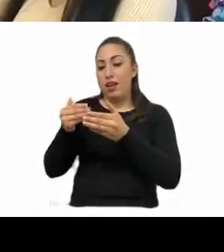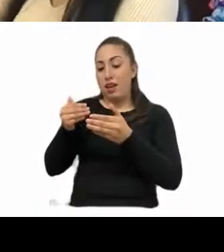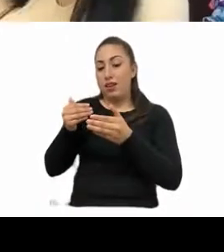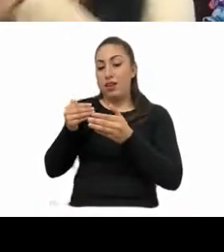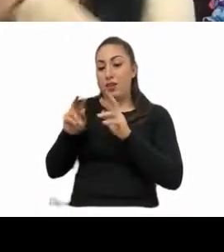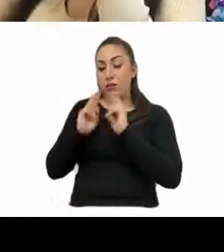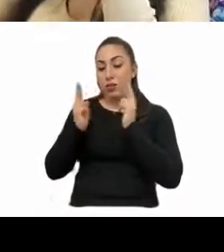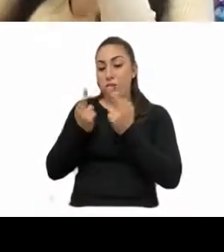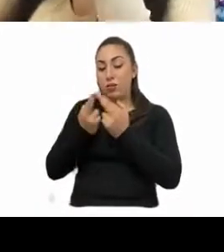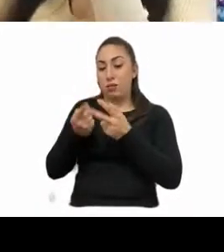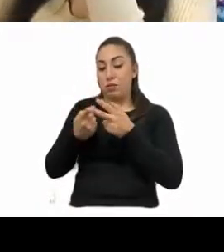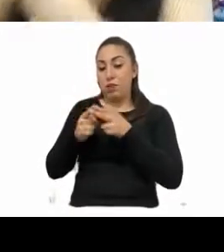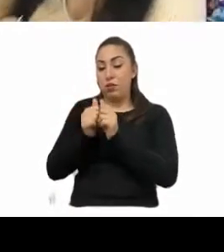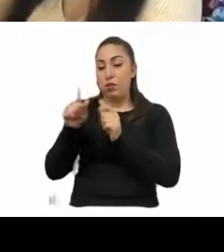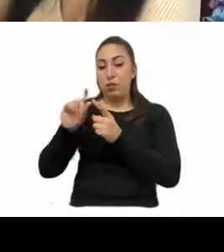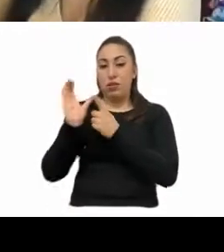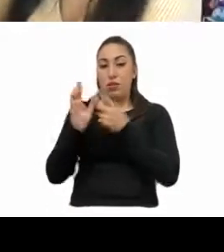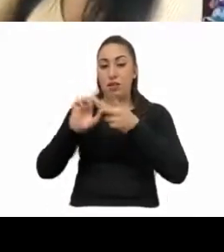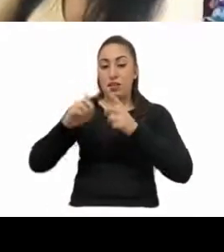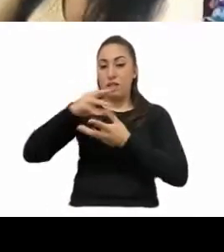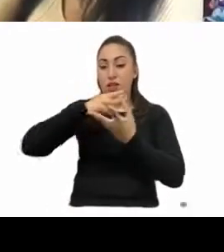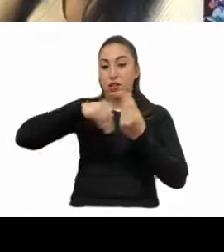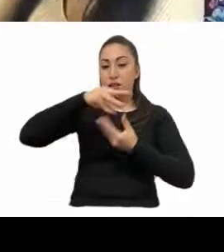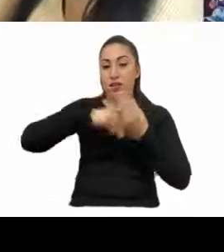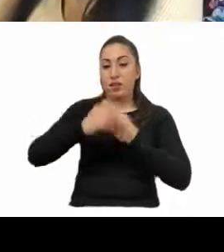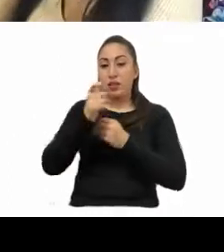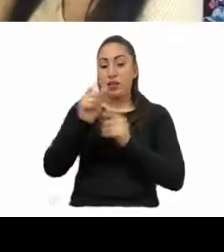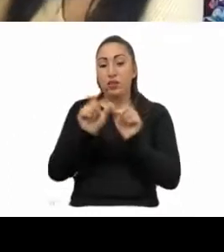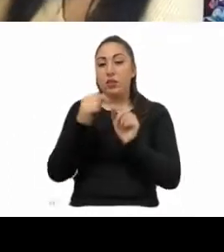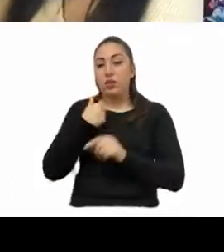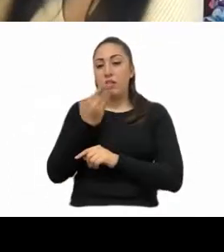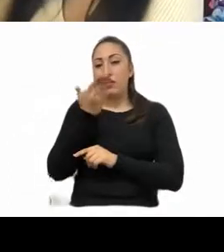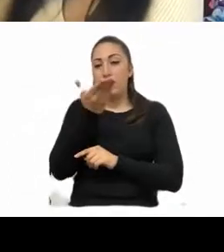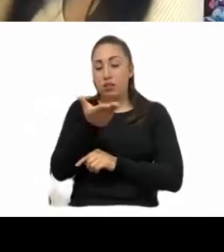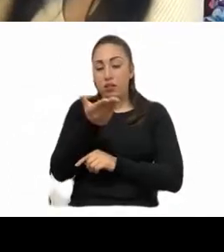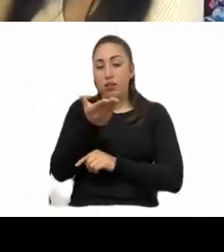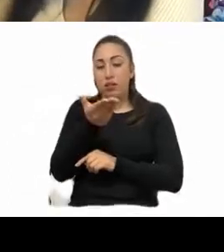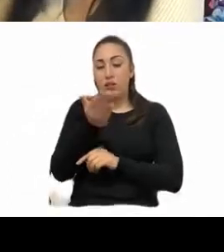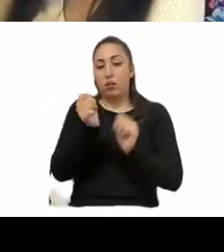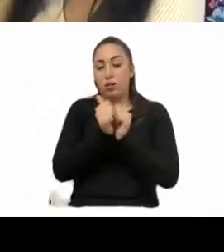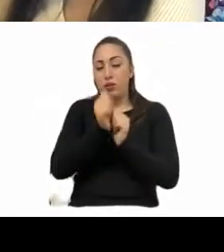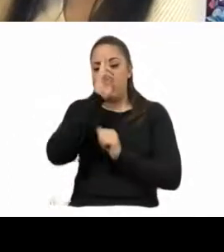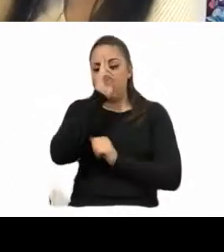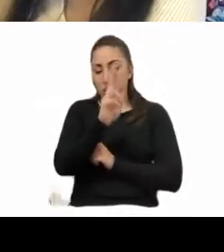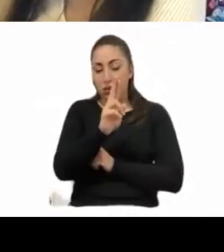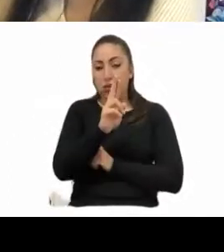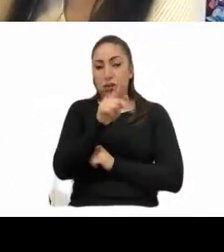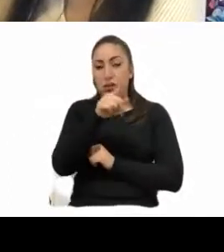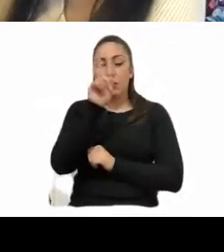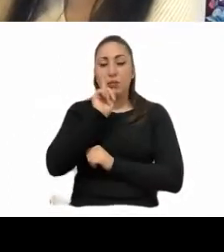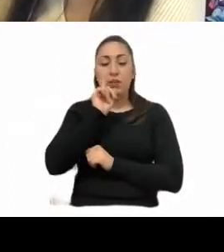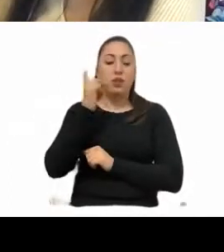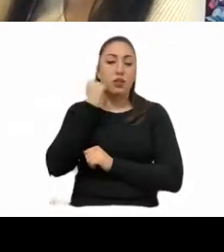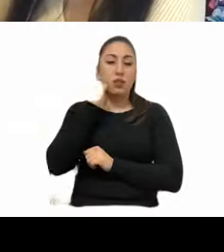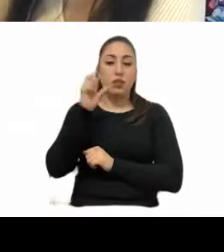Económico, como en las demás comisiones se hace, y esto es un atento llamado muy respetuoso a la diputada Silvia